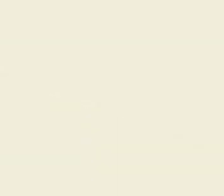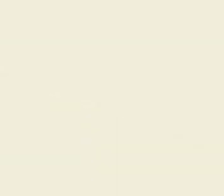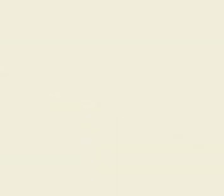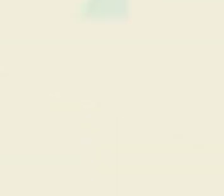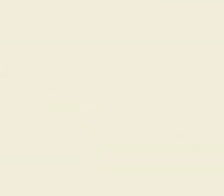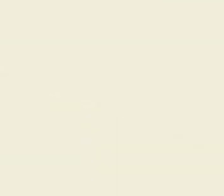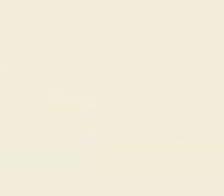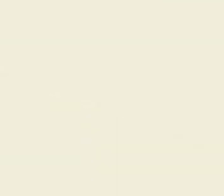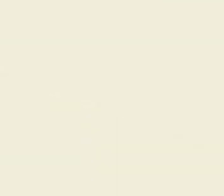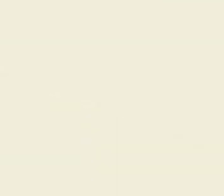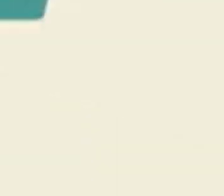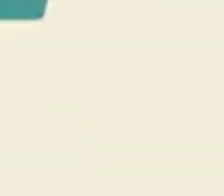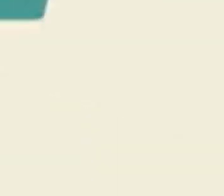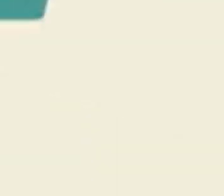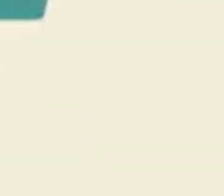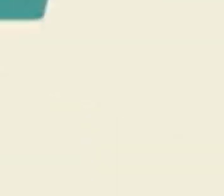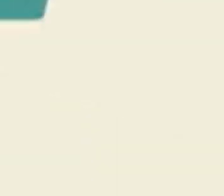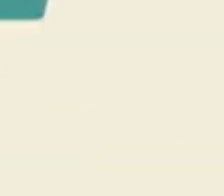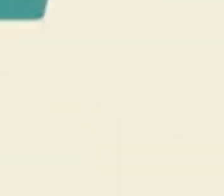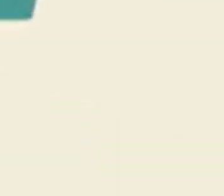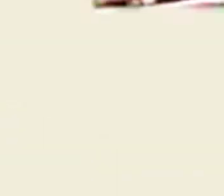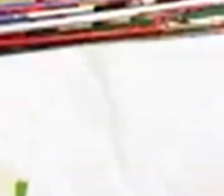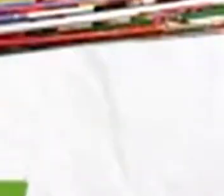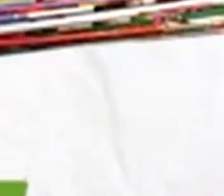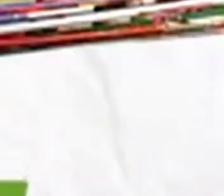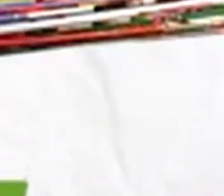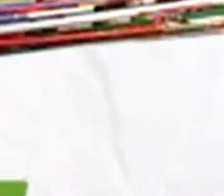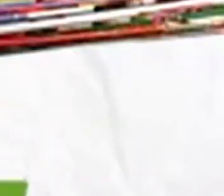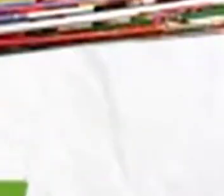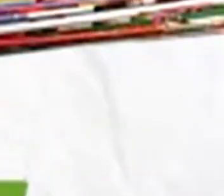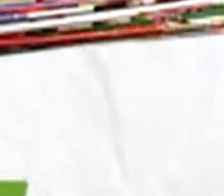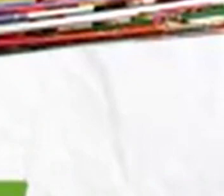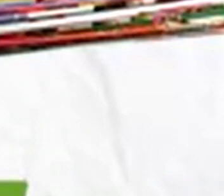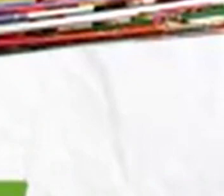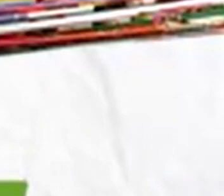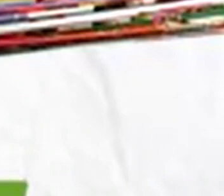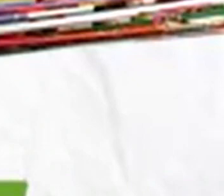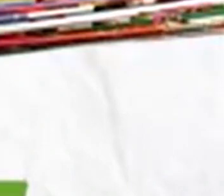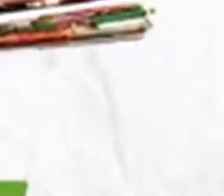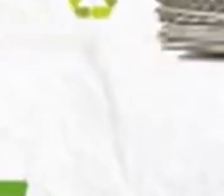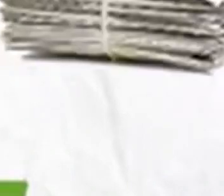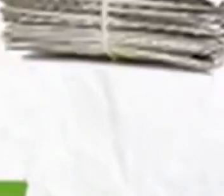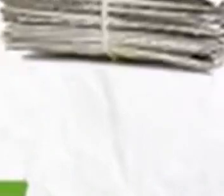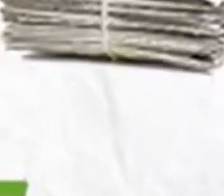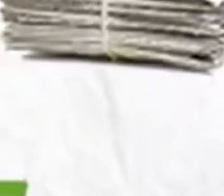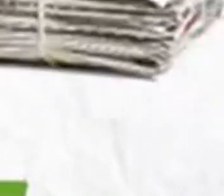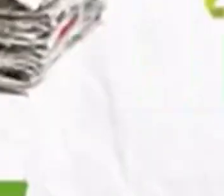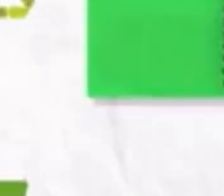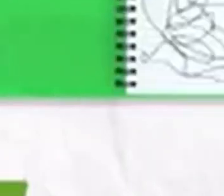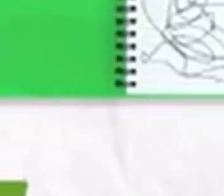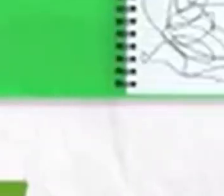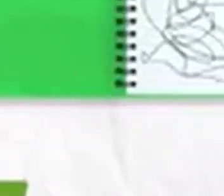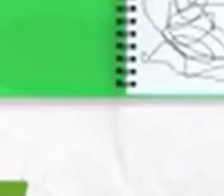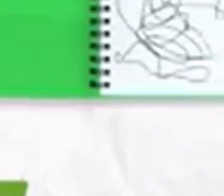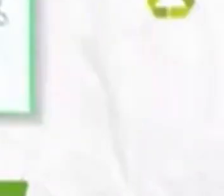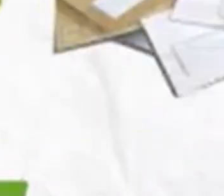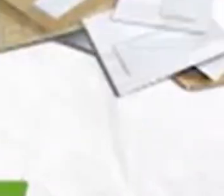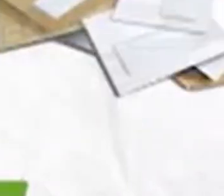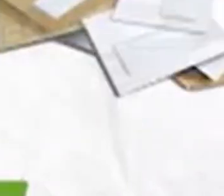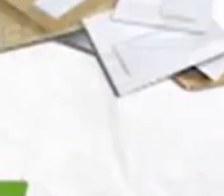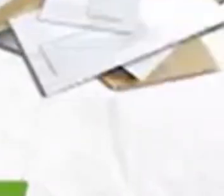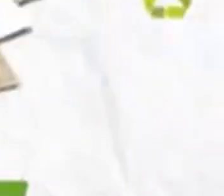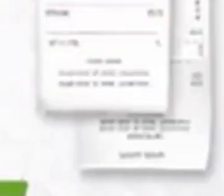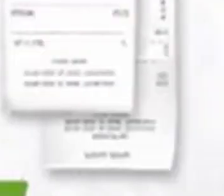Reciclaje Residuos aprovechables Papel Los residuos como papel de archivo revistas papel periódico